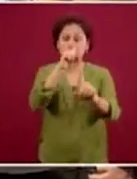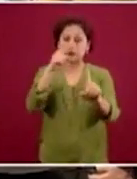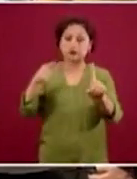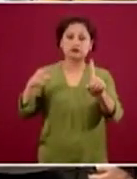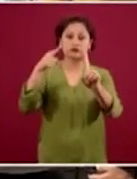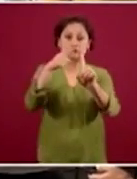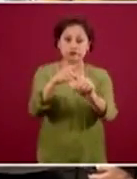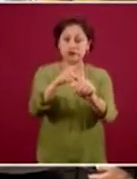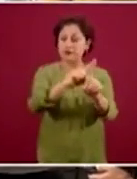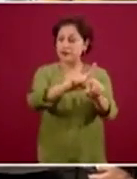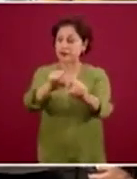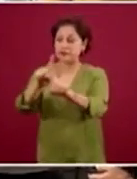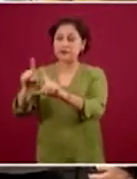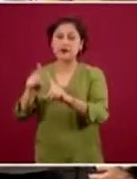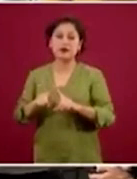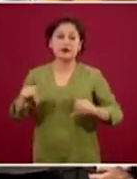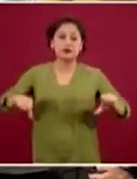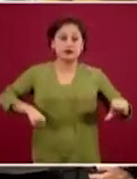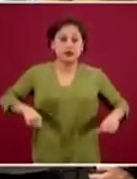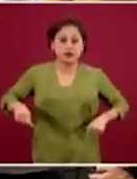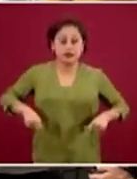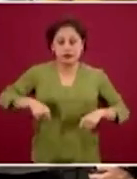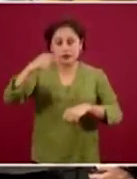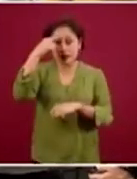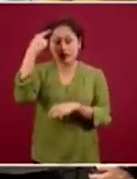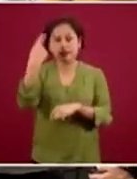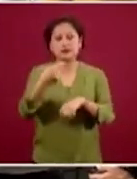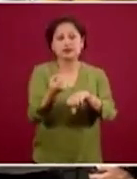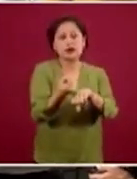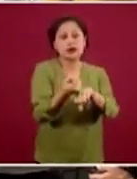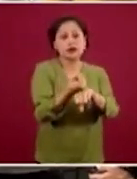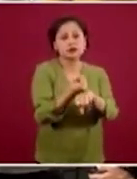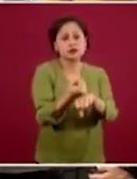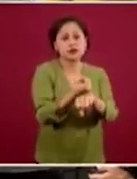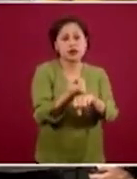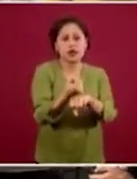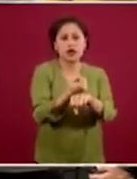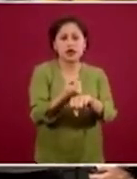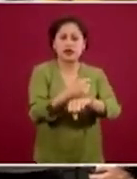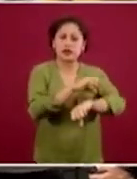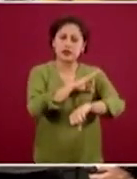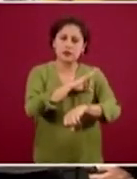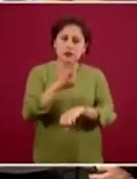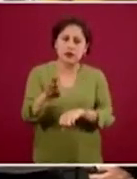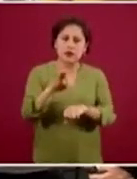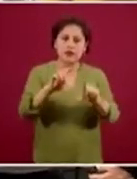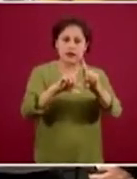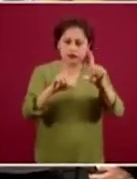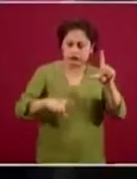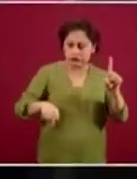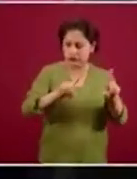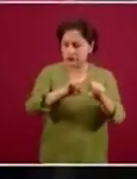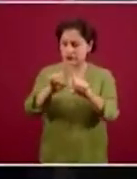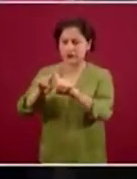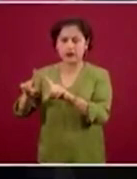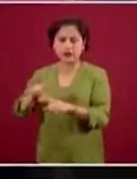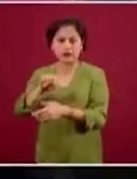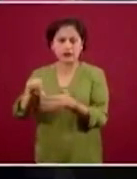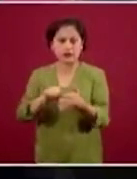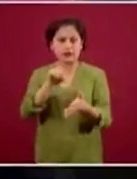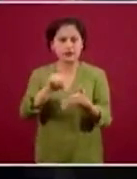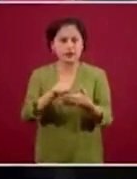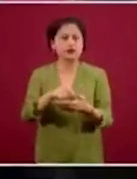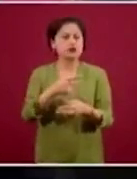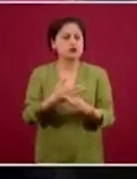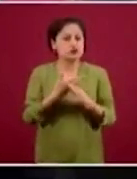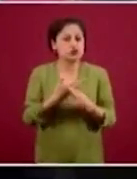garanticen el abastecimiento de componentes sanguíneos a toda la red nacional de sangre, mediante